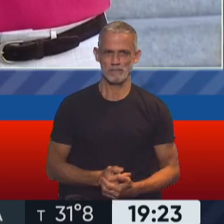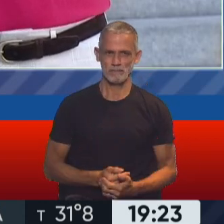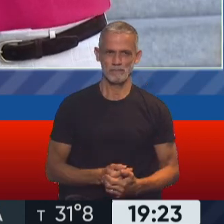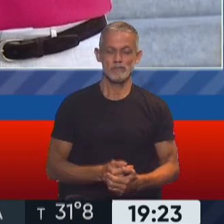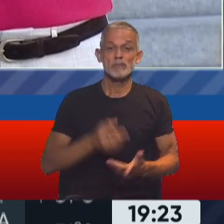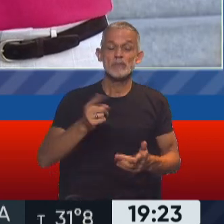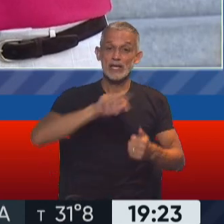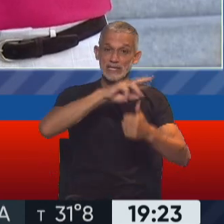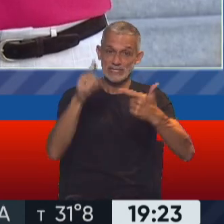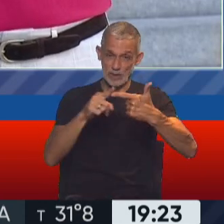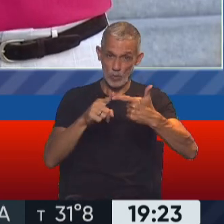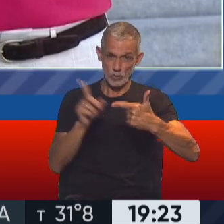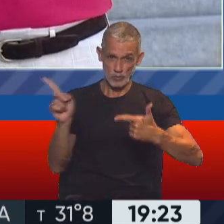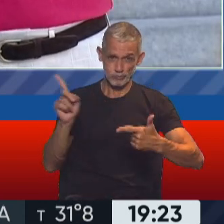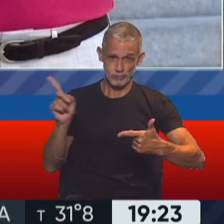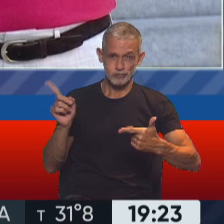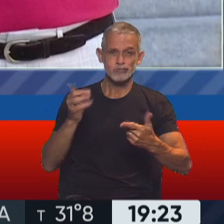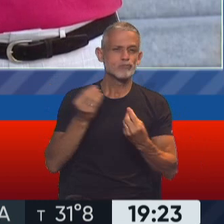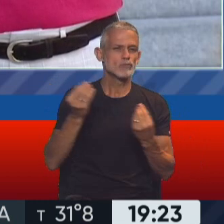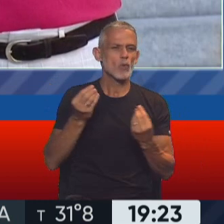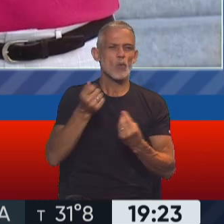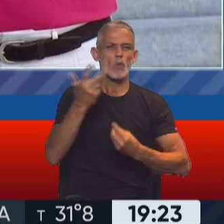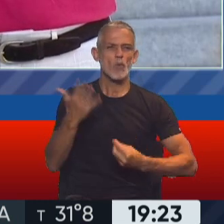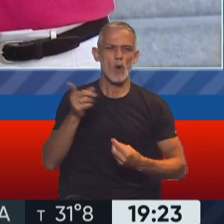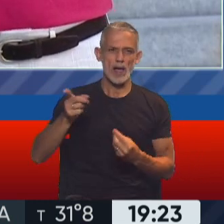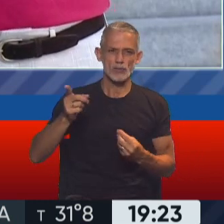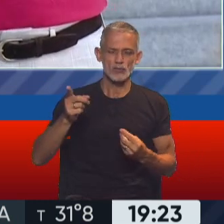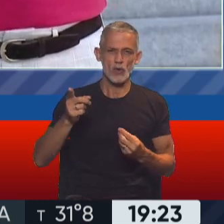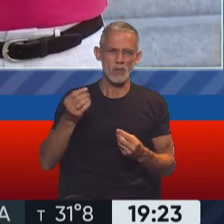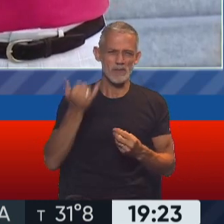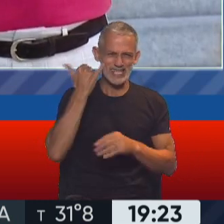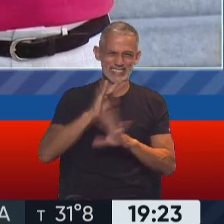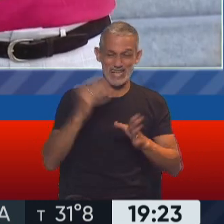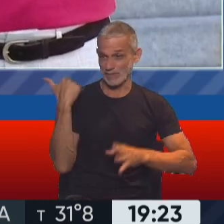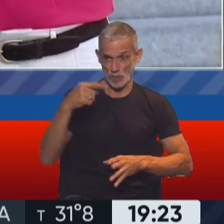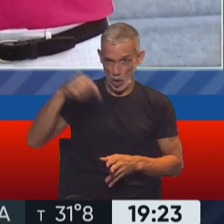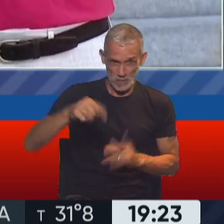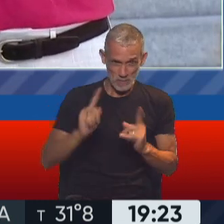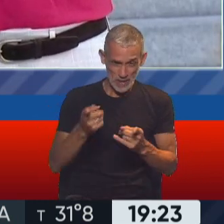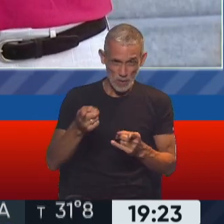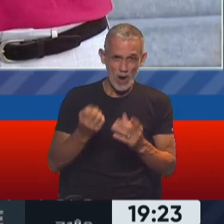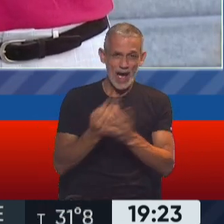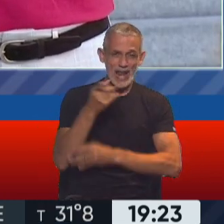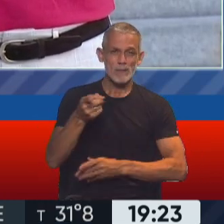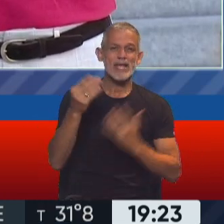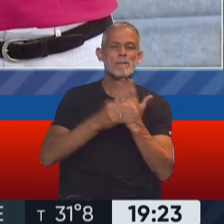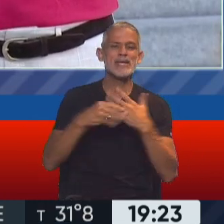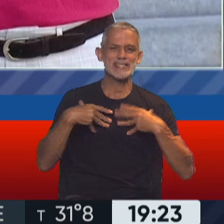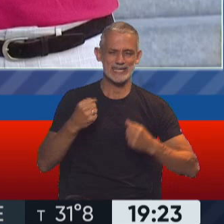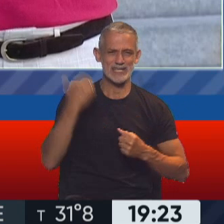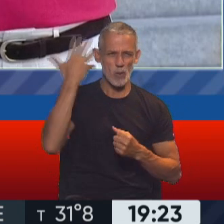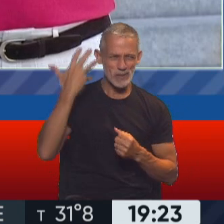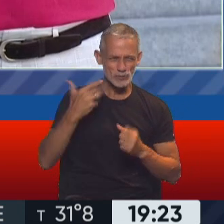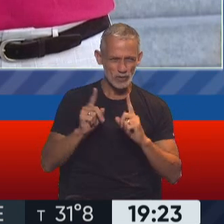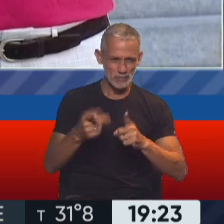La segunda placa tiene que ver con un dato que tiró hace hoy mismo, a la mañana, Ministra de Salud, Carla